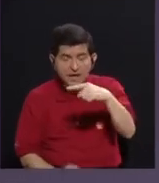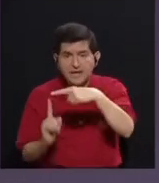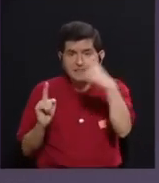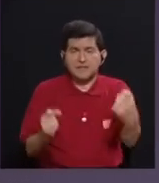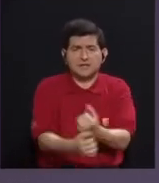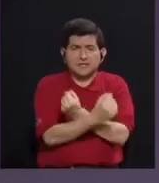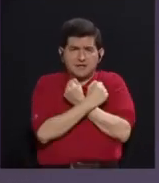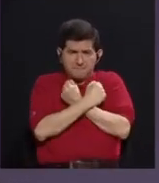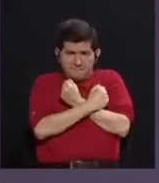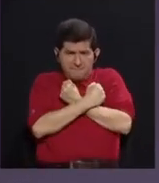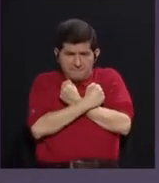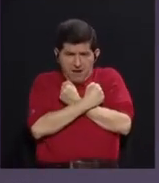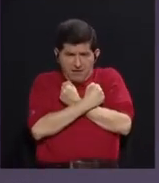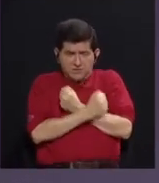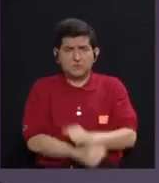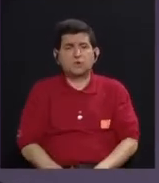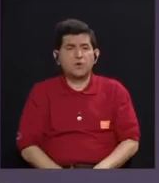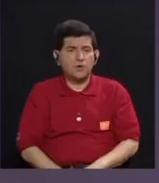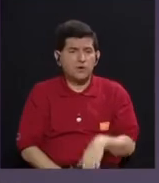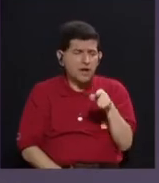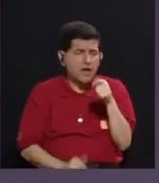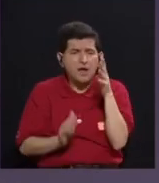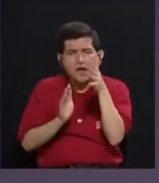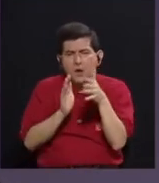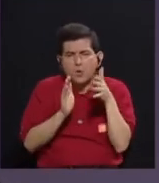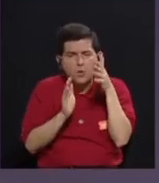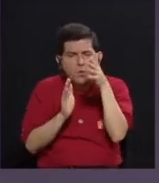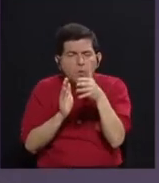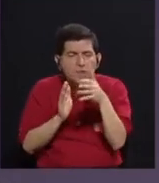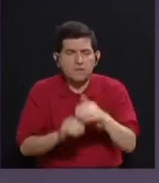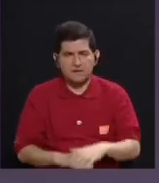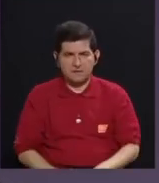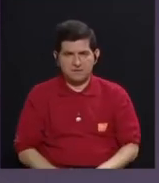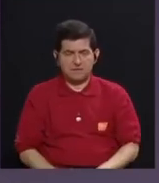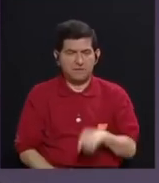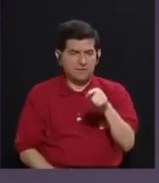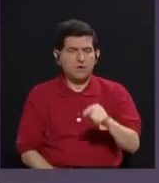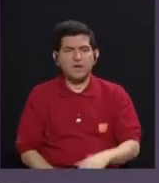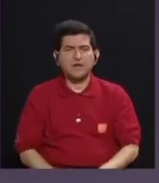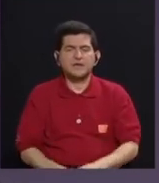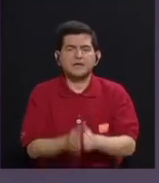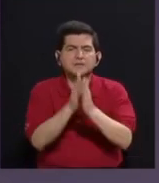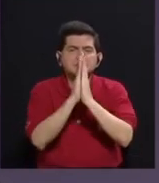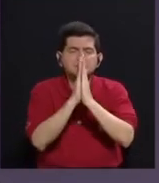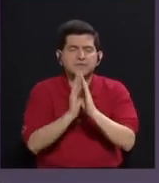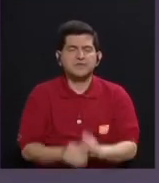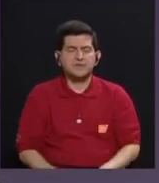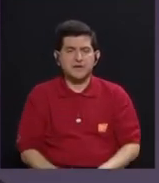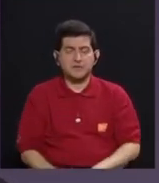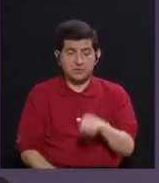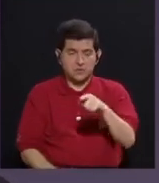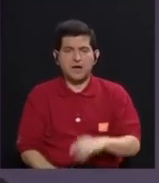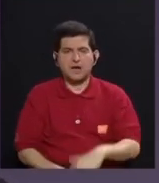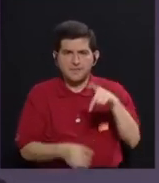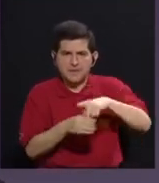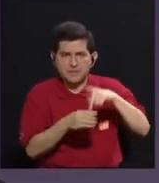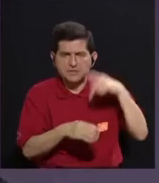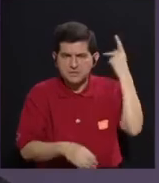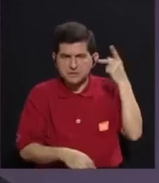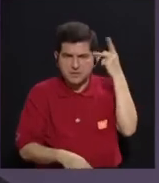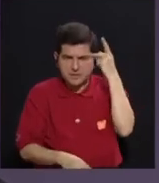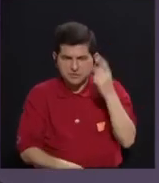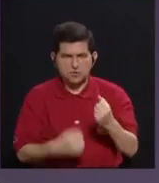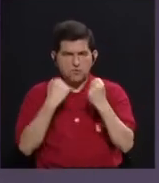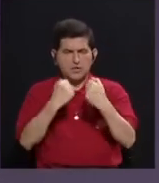afecto, desde los cuidados, que están evocando una agencia política muy fuerte. A mí se me hace